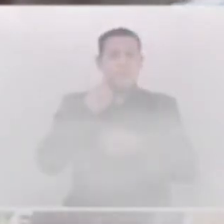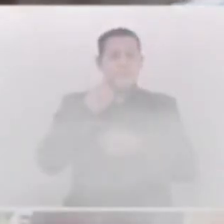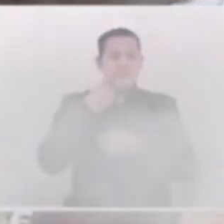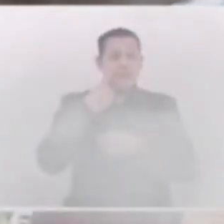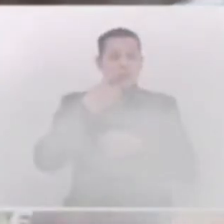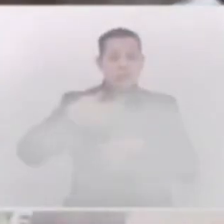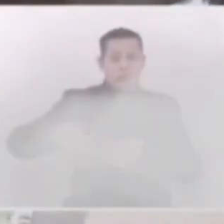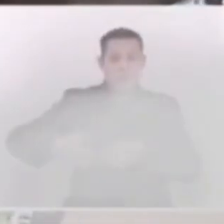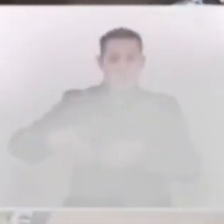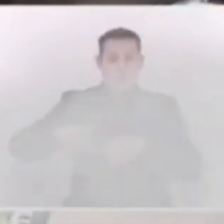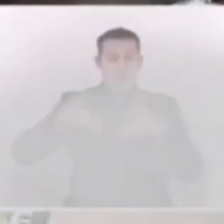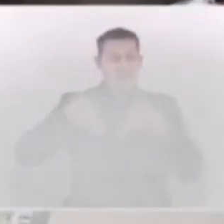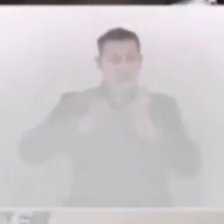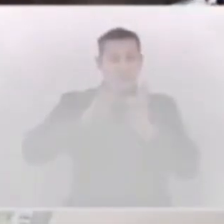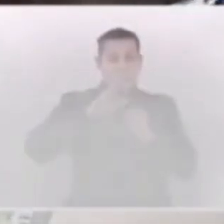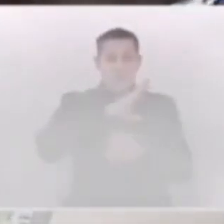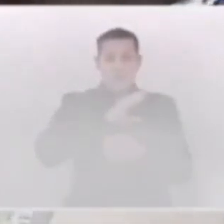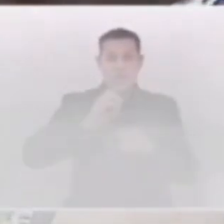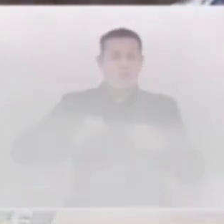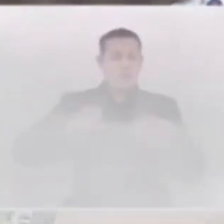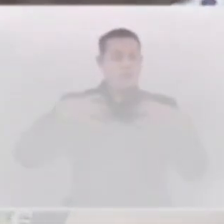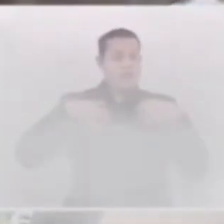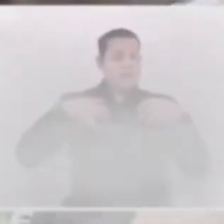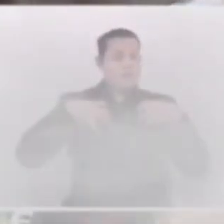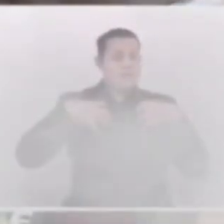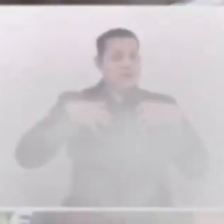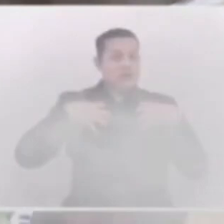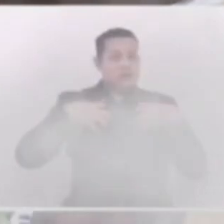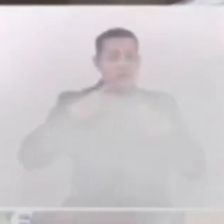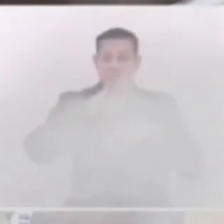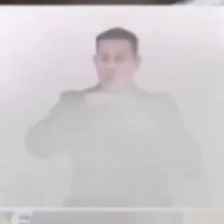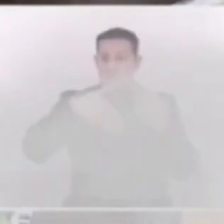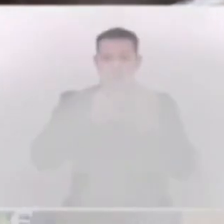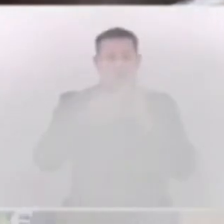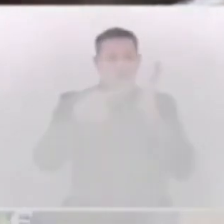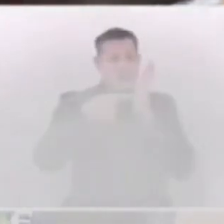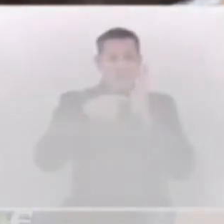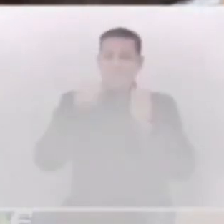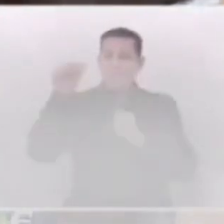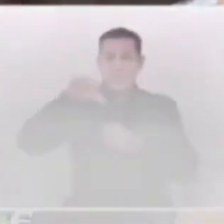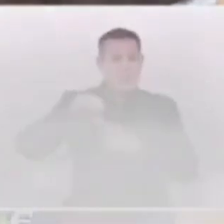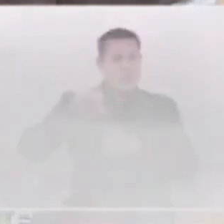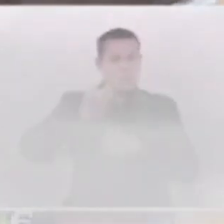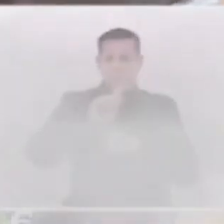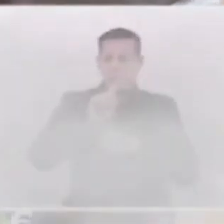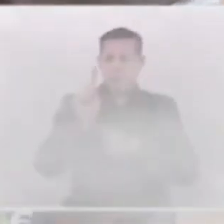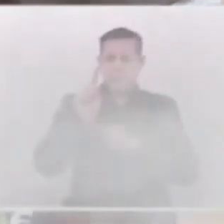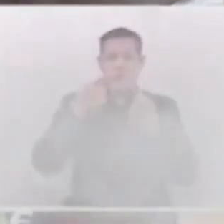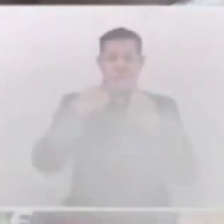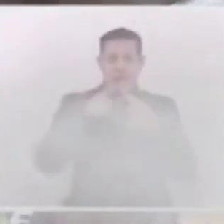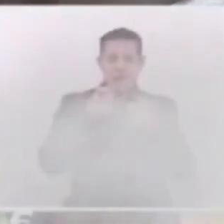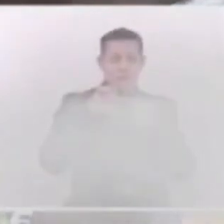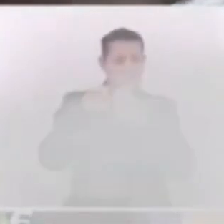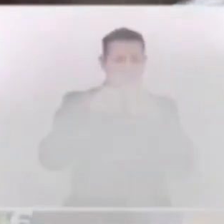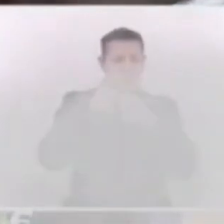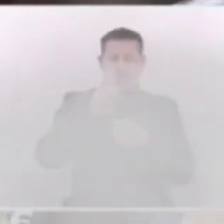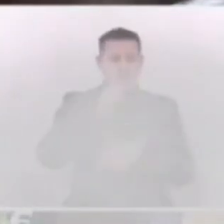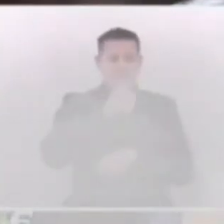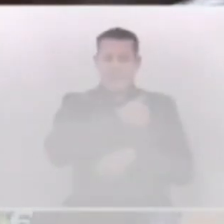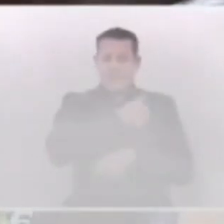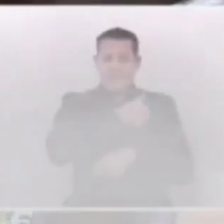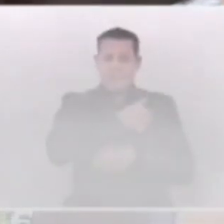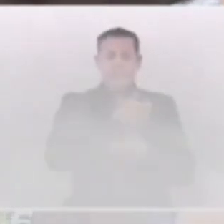muy delicado mentirle de esa manera a los salvadoreños. Miren, no toda deuda es mala, pero qué manejo tan